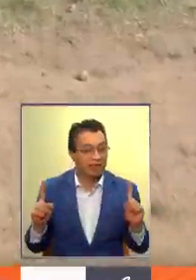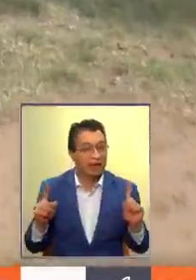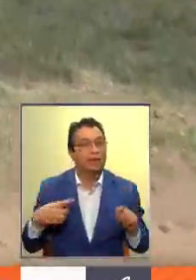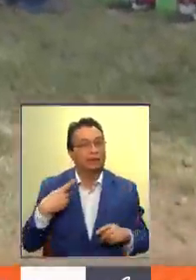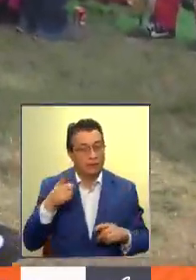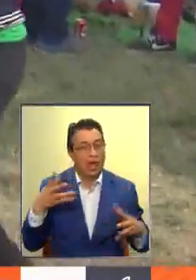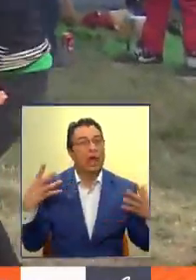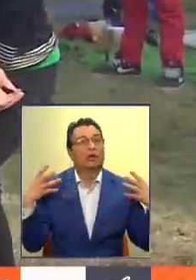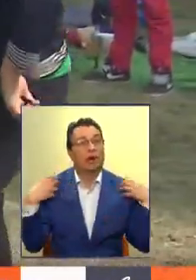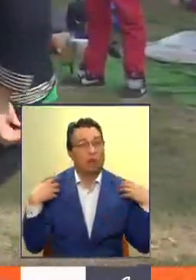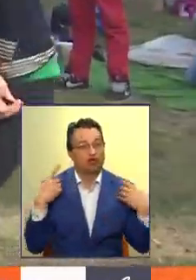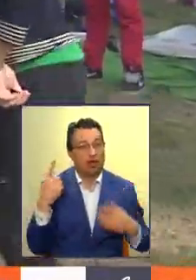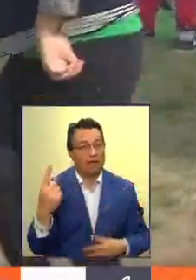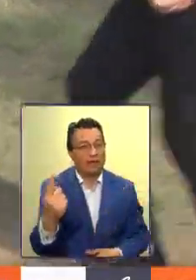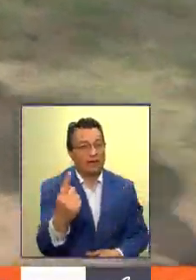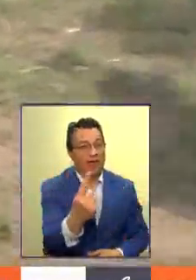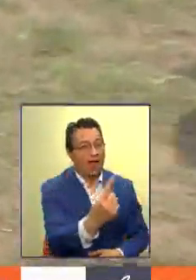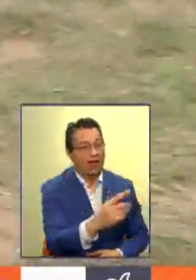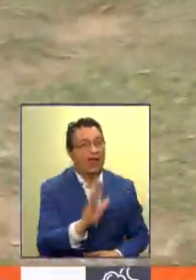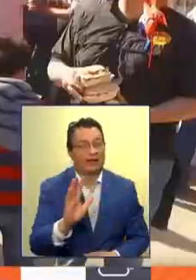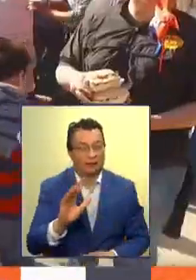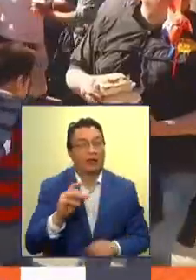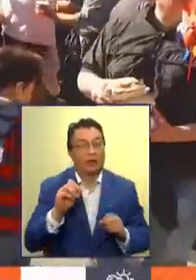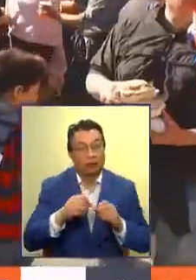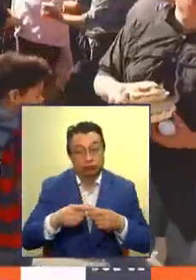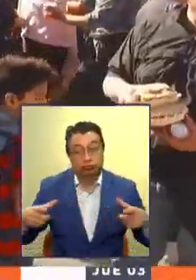responsabilidad de todos para evitar posibles rebrotes.